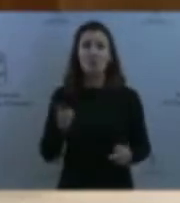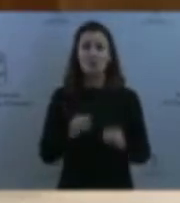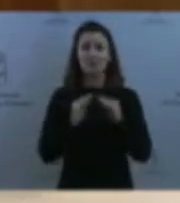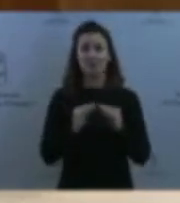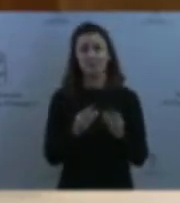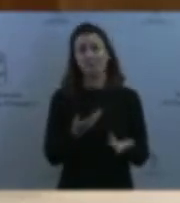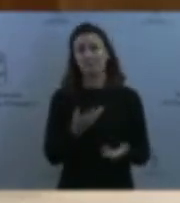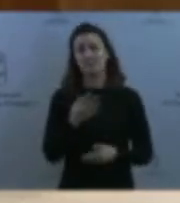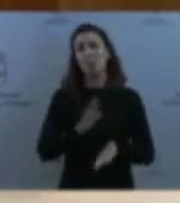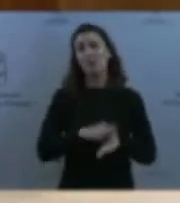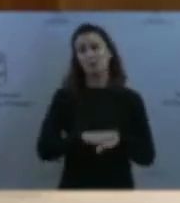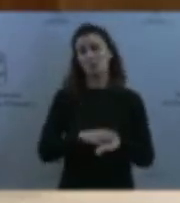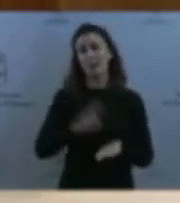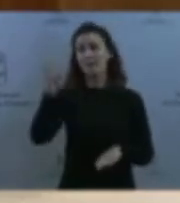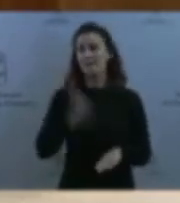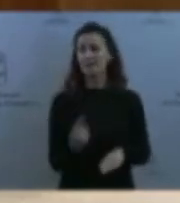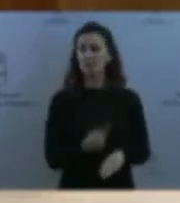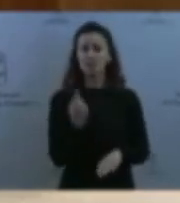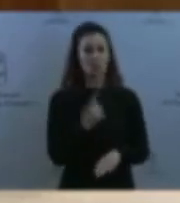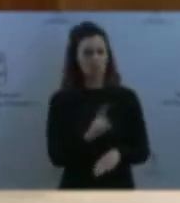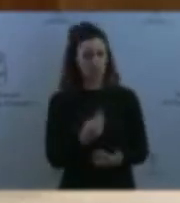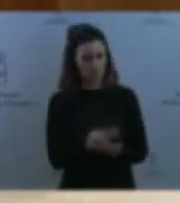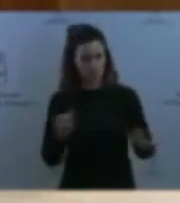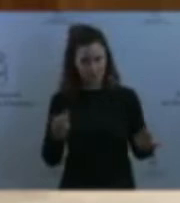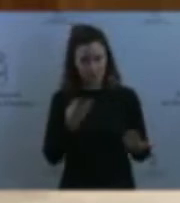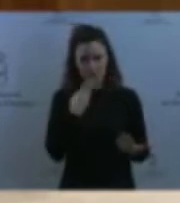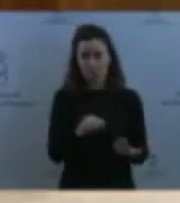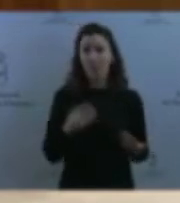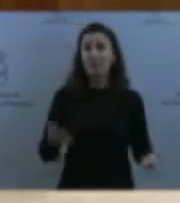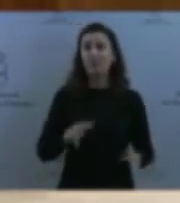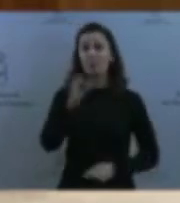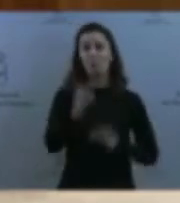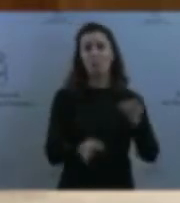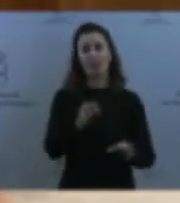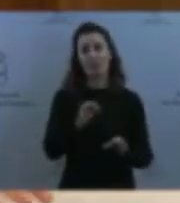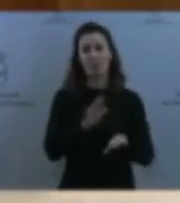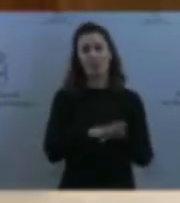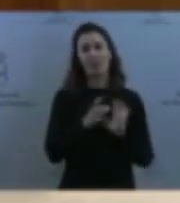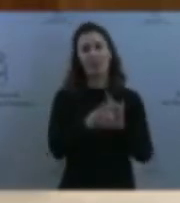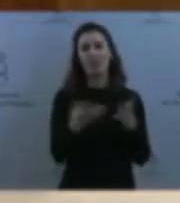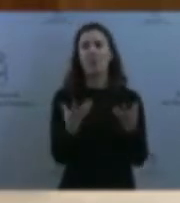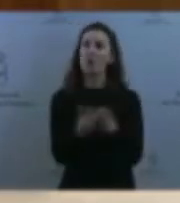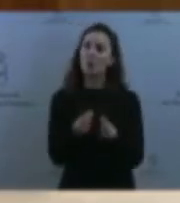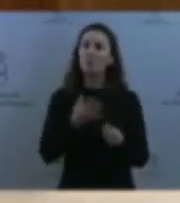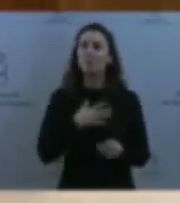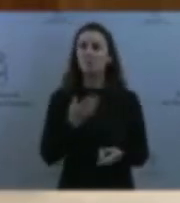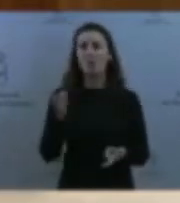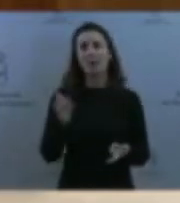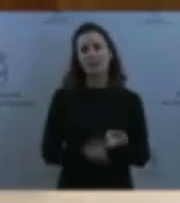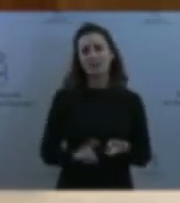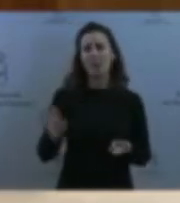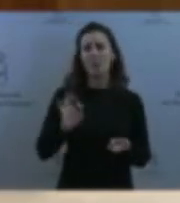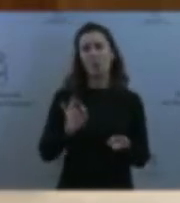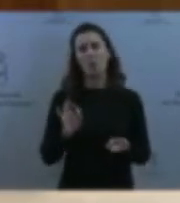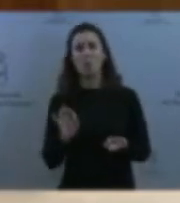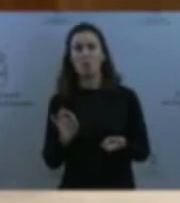disponemos de un juzgado para todo ello que tiene que ver con nuestro Estado civil y con las garantías que en derecho procedan, por supuesto.